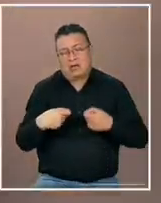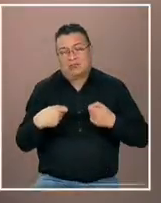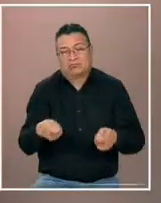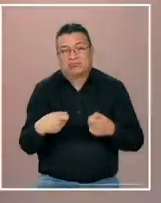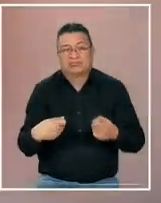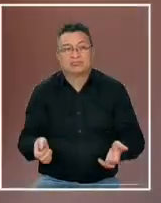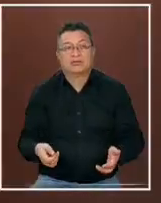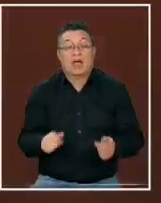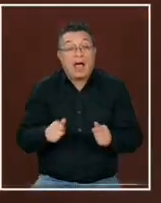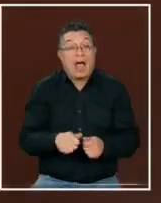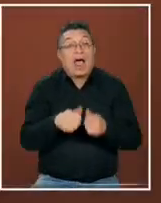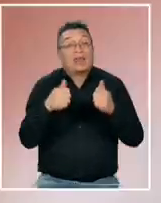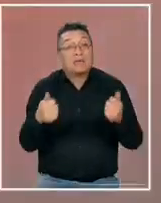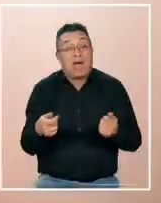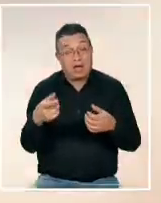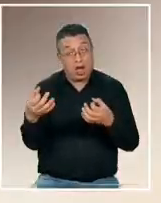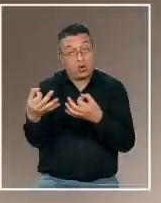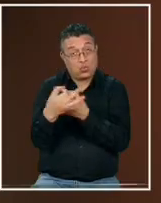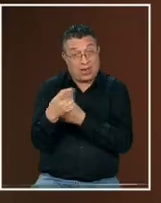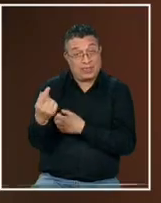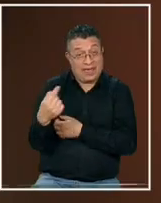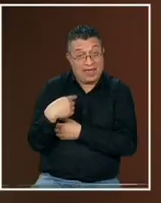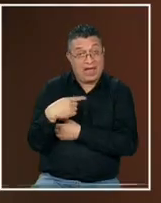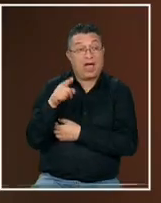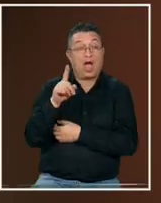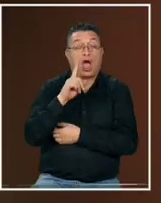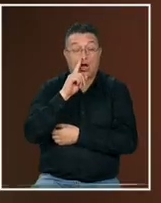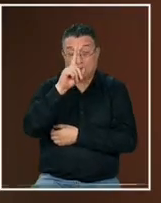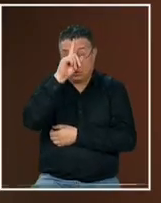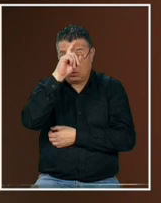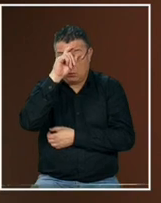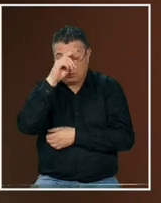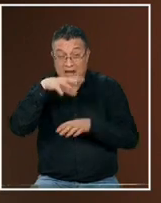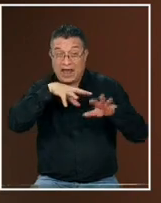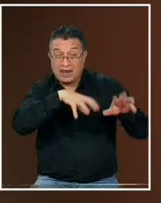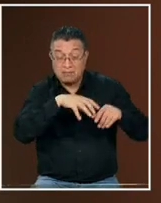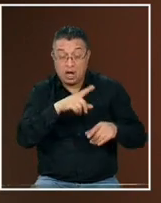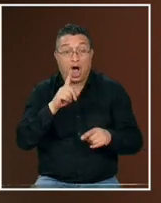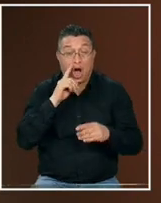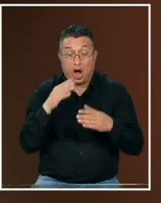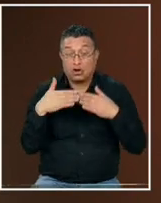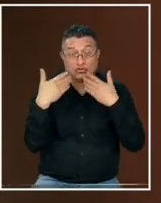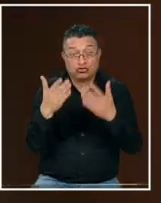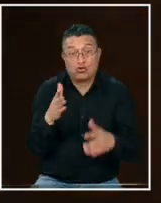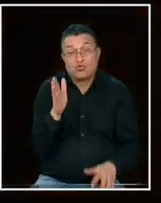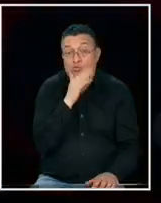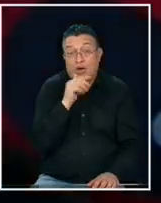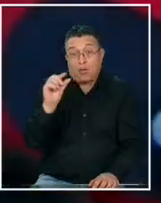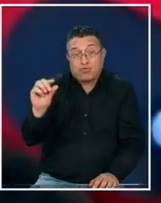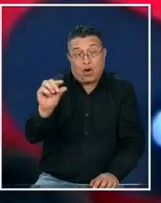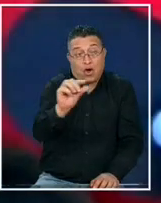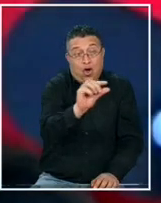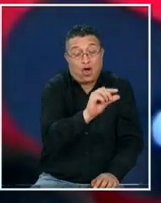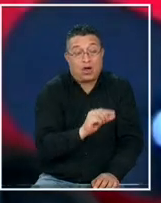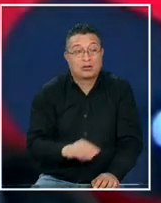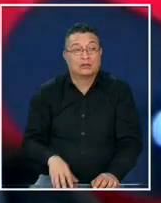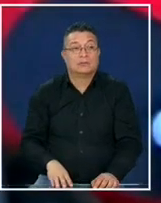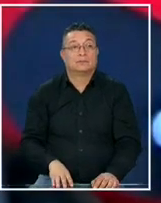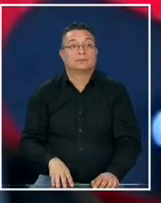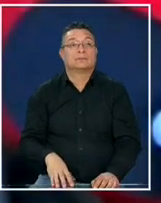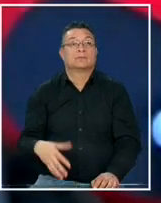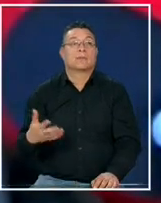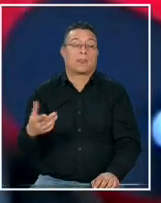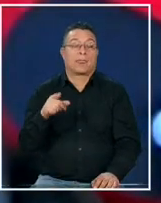costo además nos aclaran que no hay muchas clínicas veterinarias que ofrezcan un tratamiento así cuando hablamos de